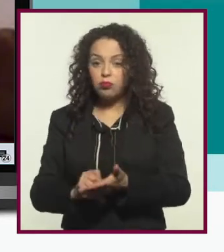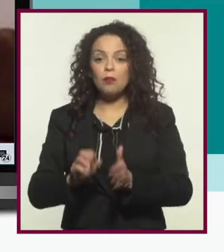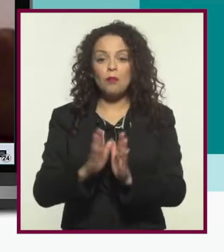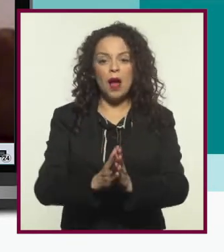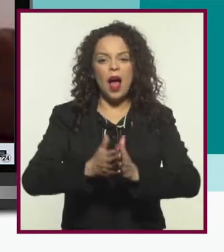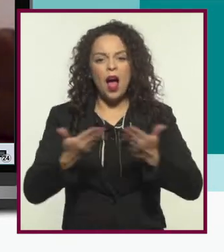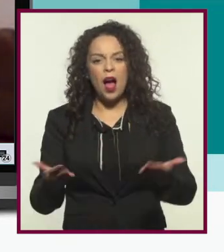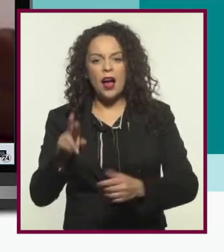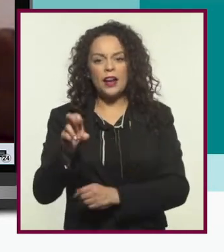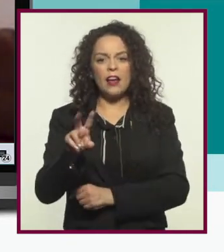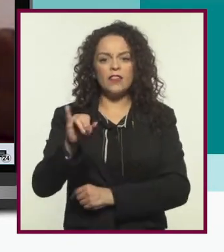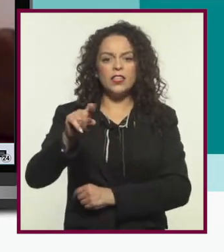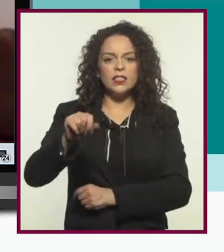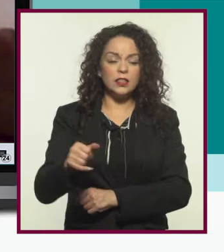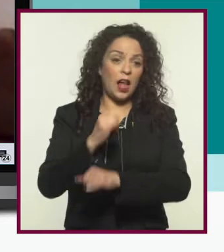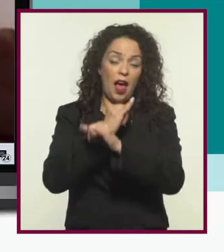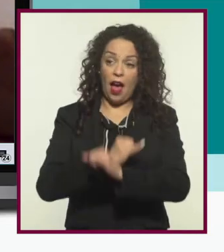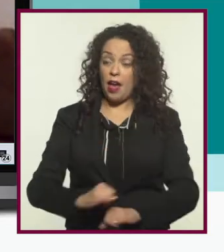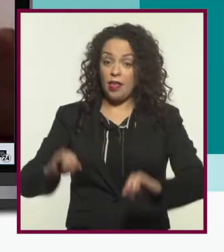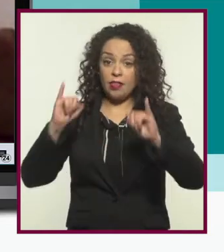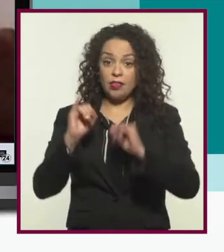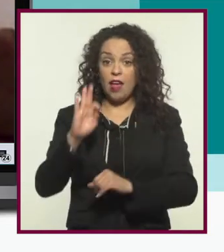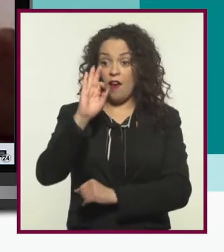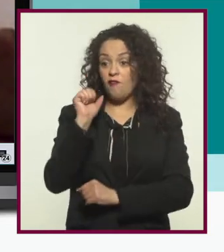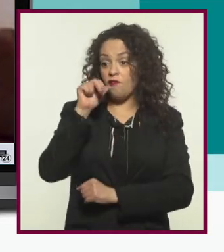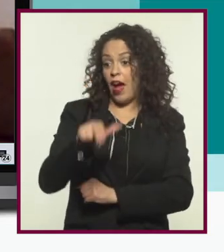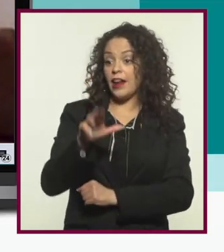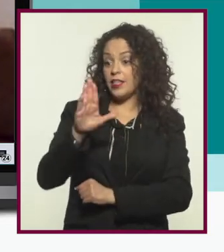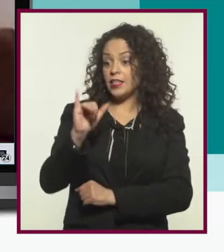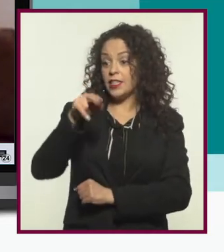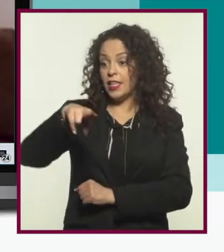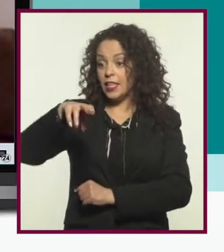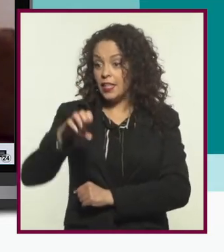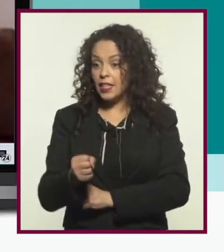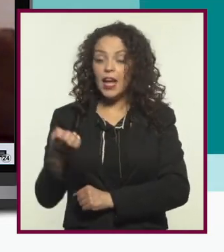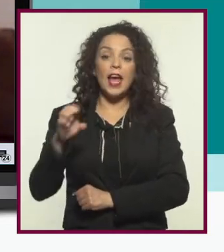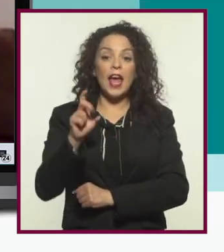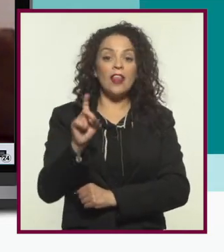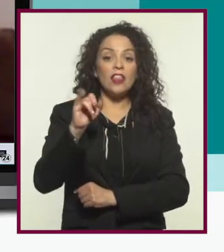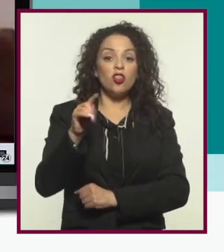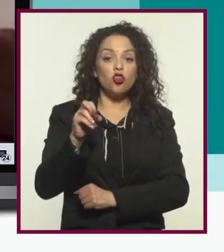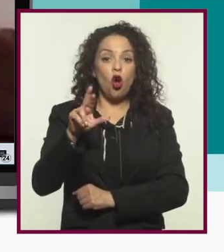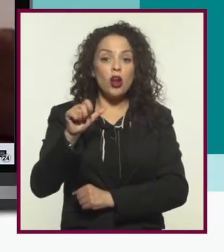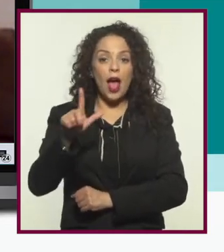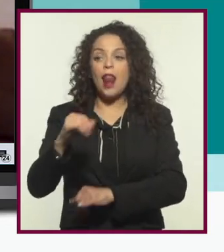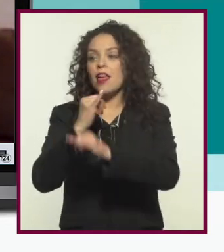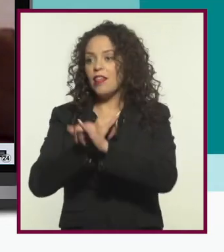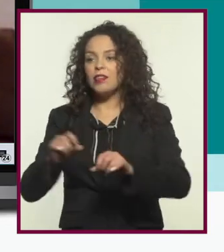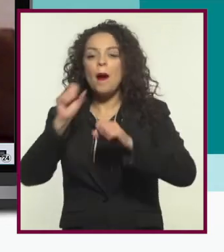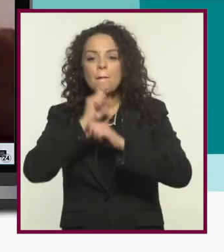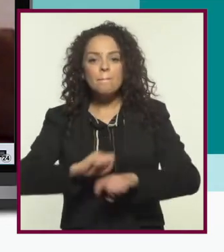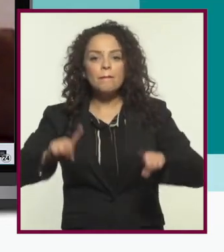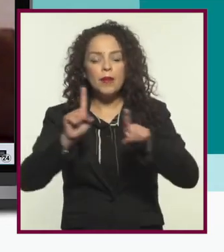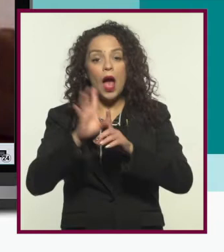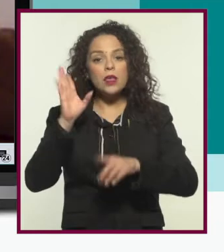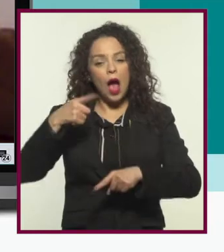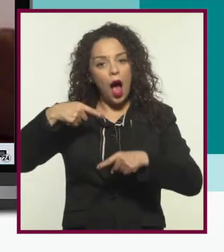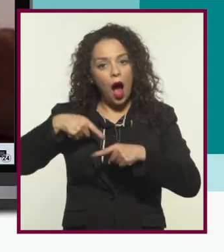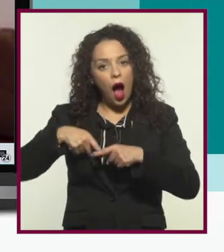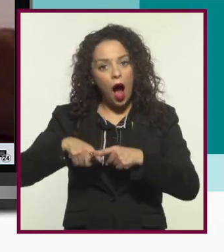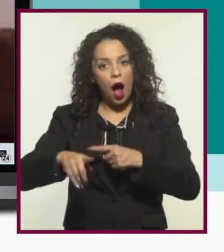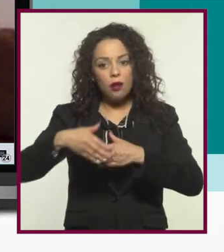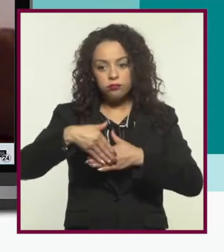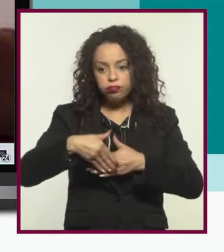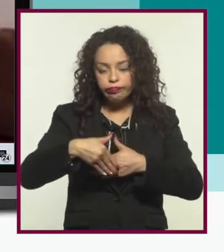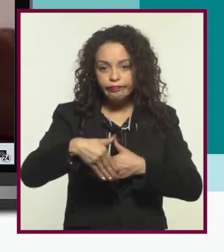revistas independientes, fanzines, editoriales independientes también, que están